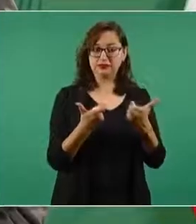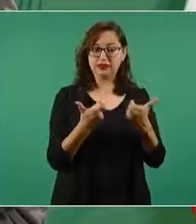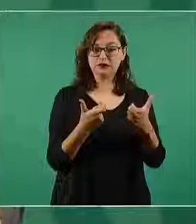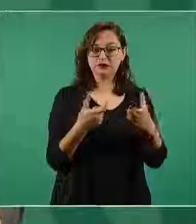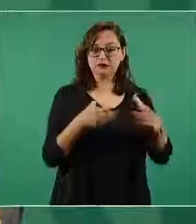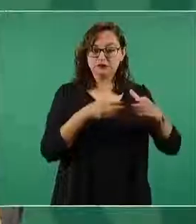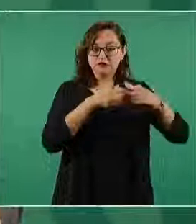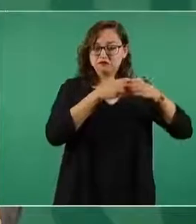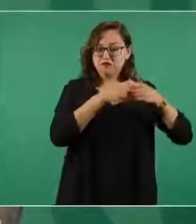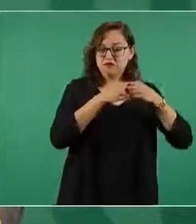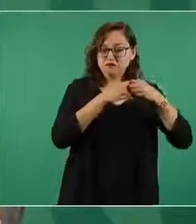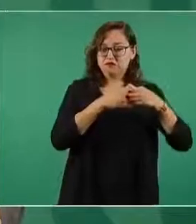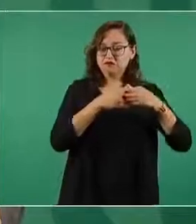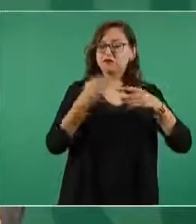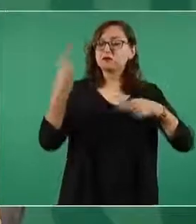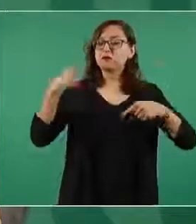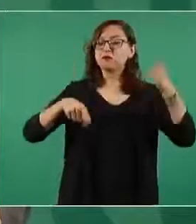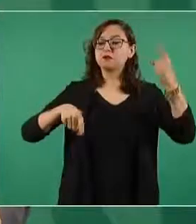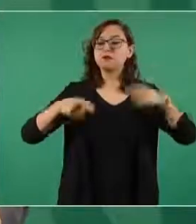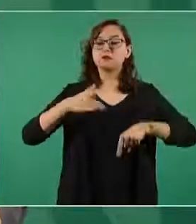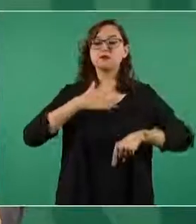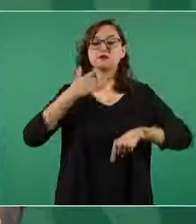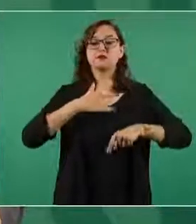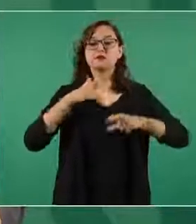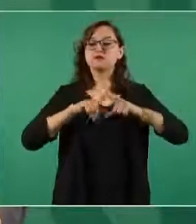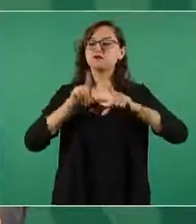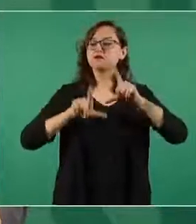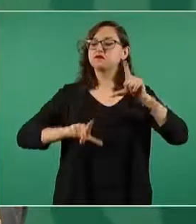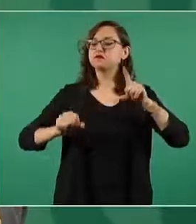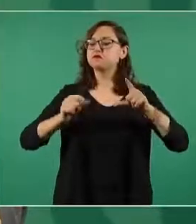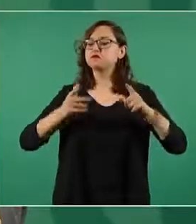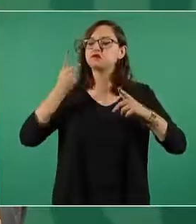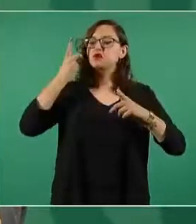mandaban, los que se sentían los dueños de México,